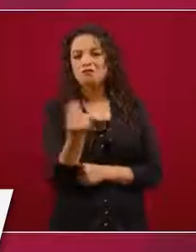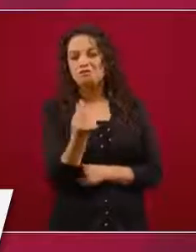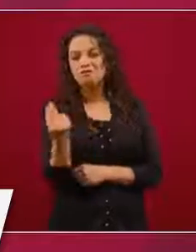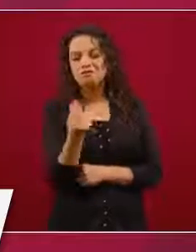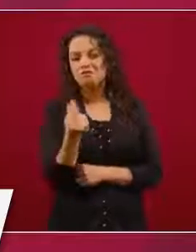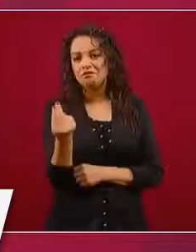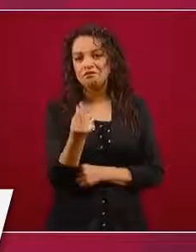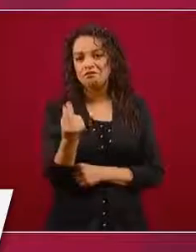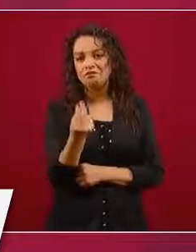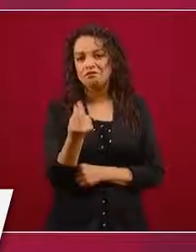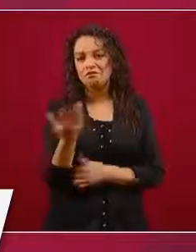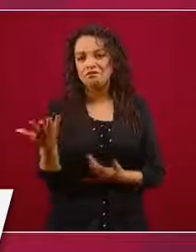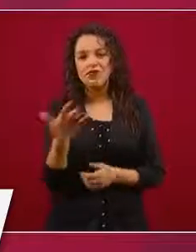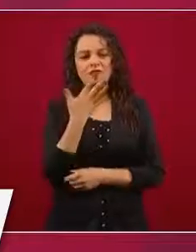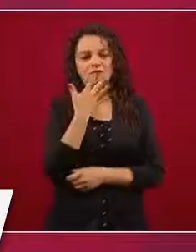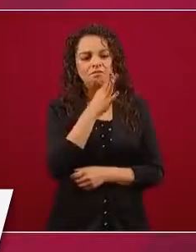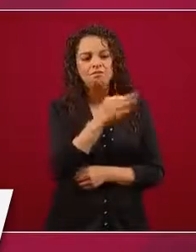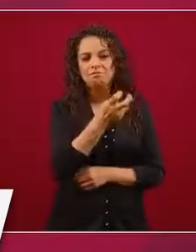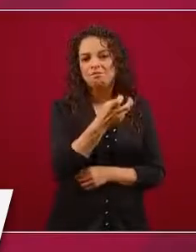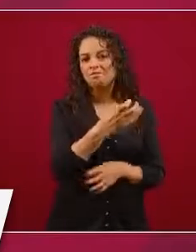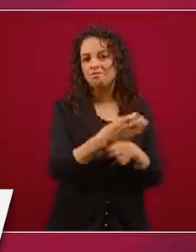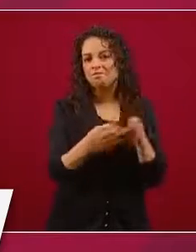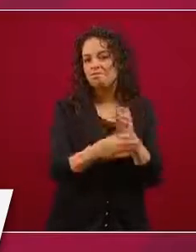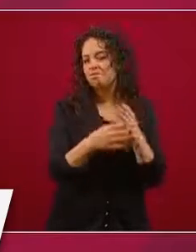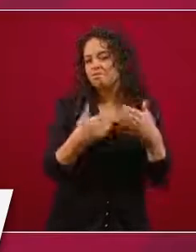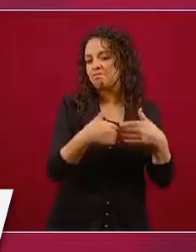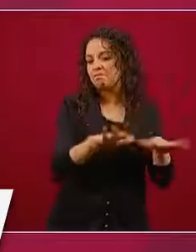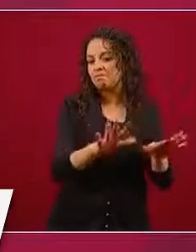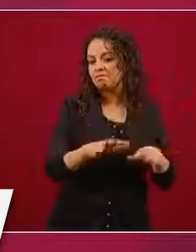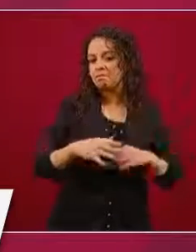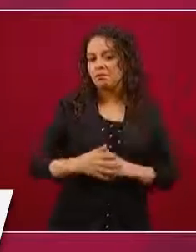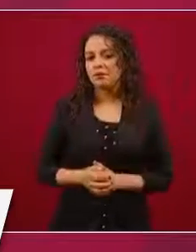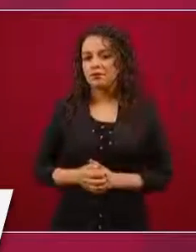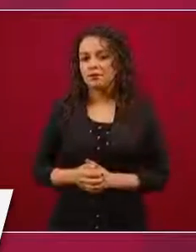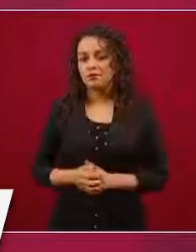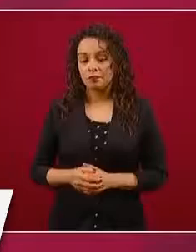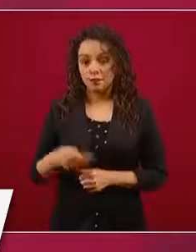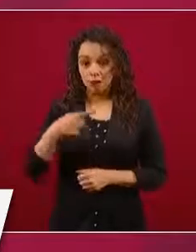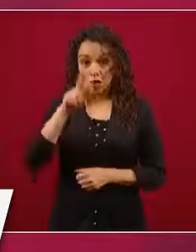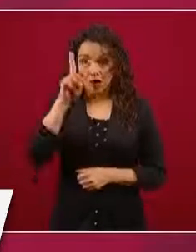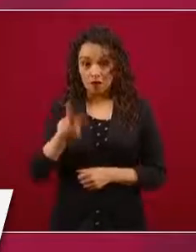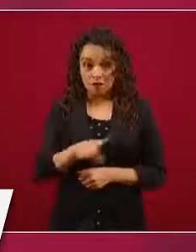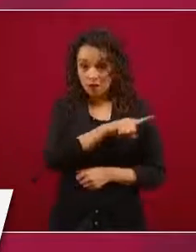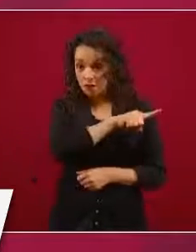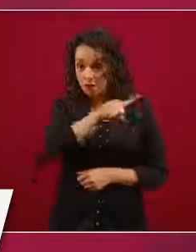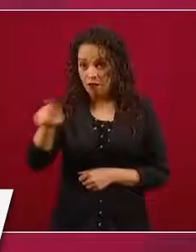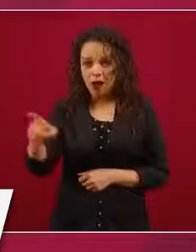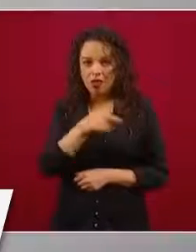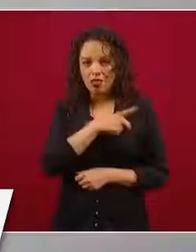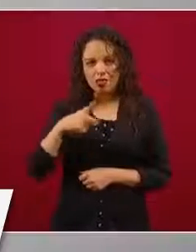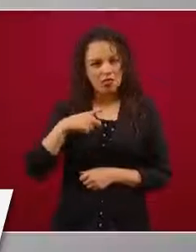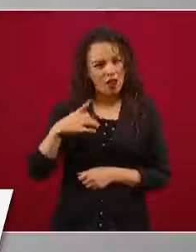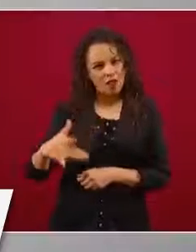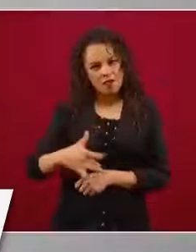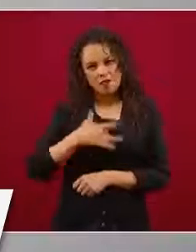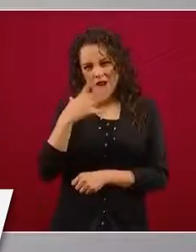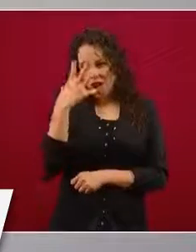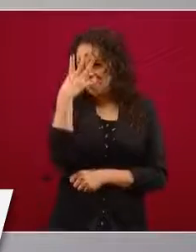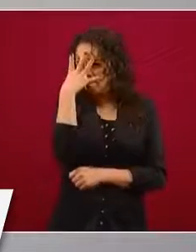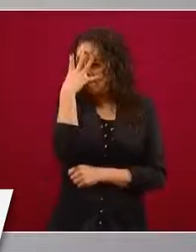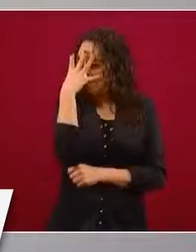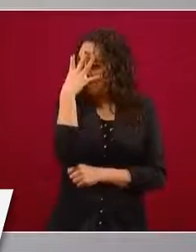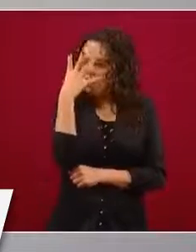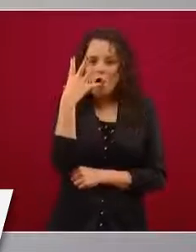esas cosas, ahí están, pero les debería dar vergüenza. Y ellos mismos,